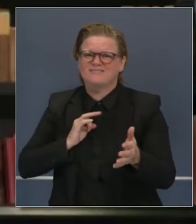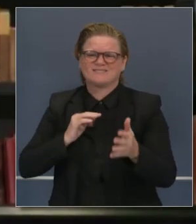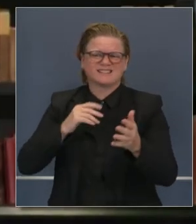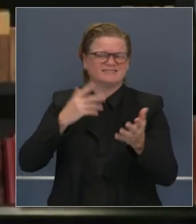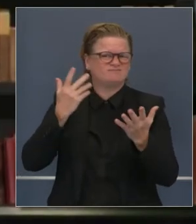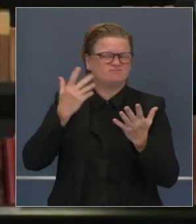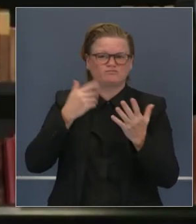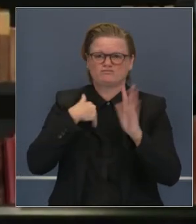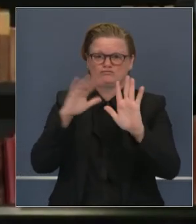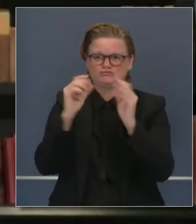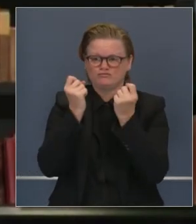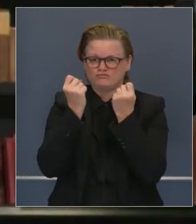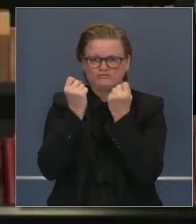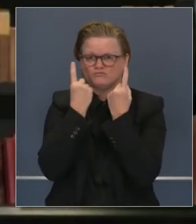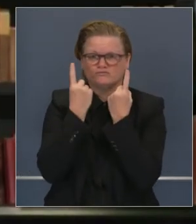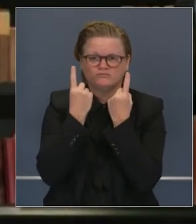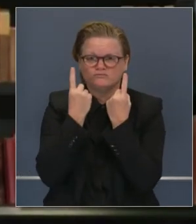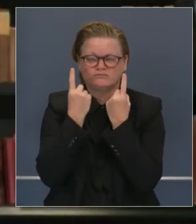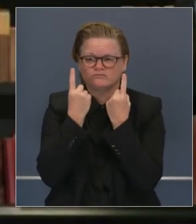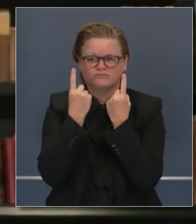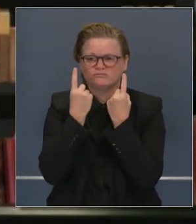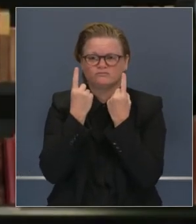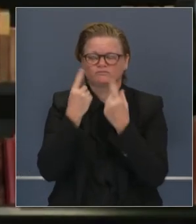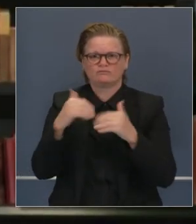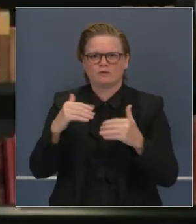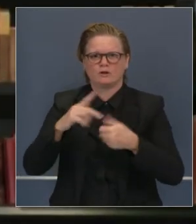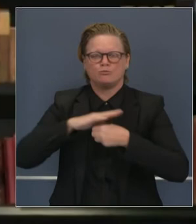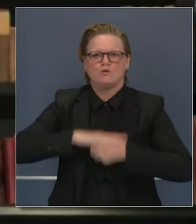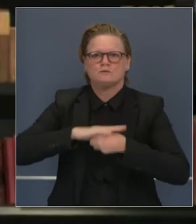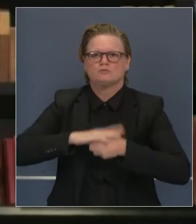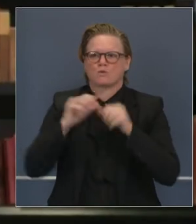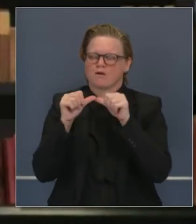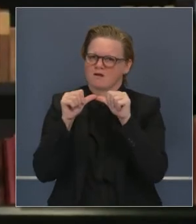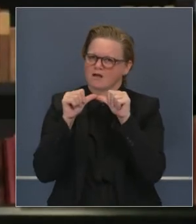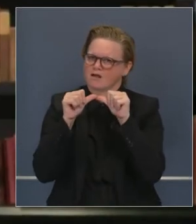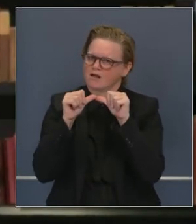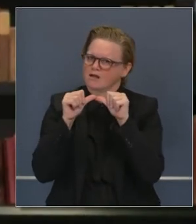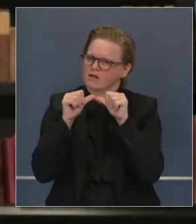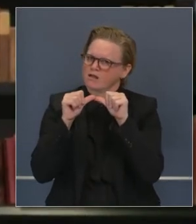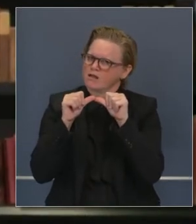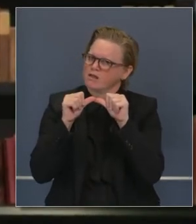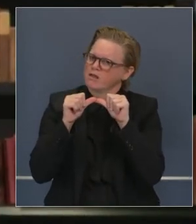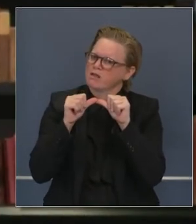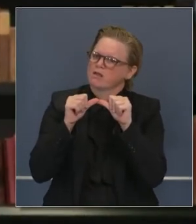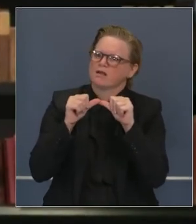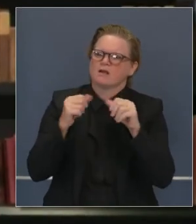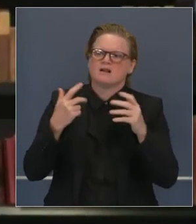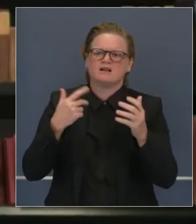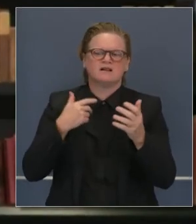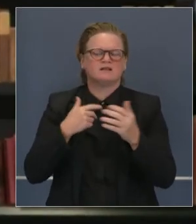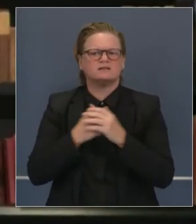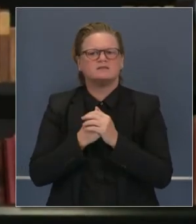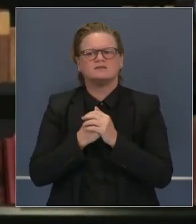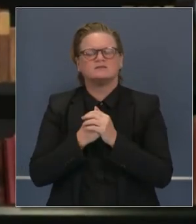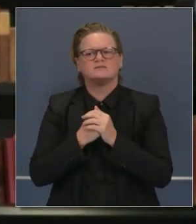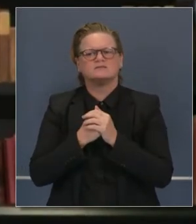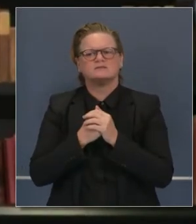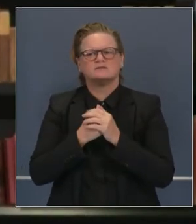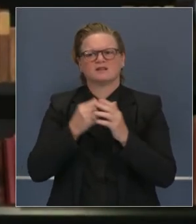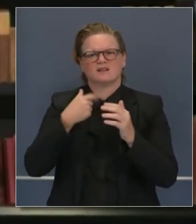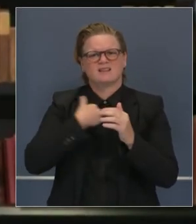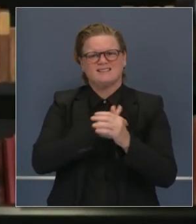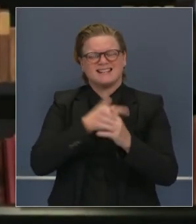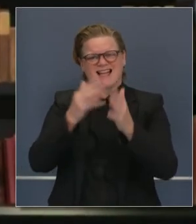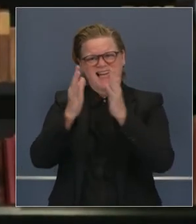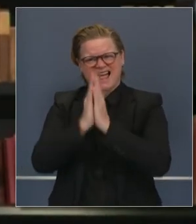importancia de su pregunta sobre el estrés y la tensión que han visto estos trabajadores, esta tensión que han visto los